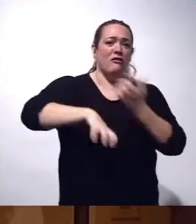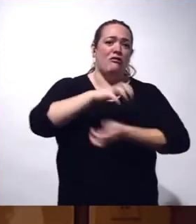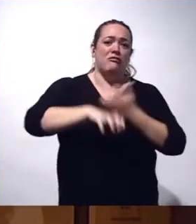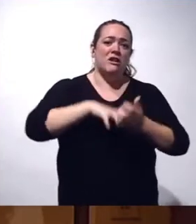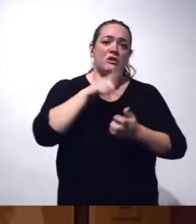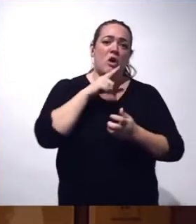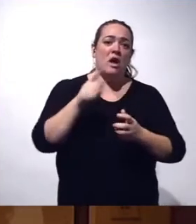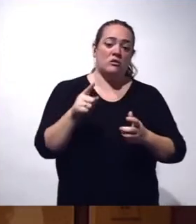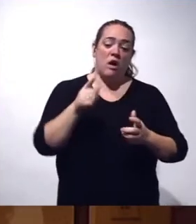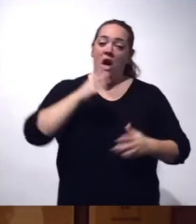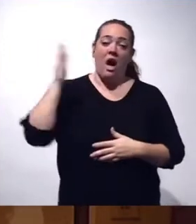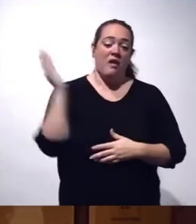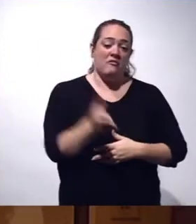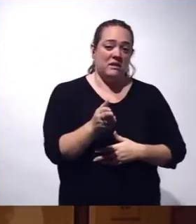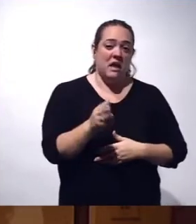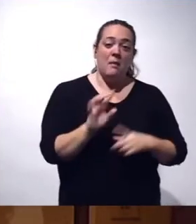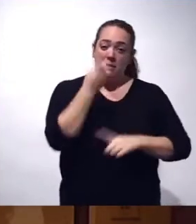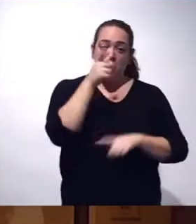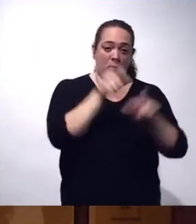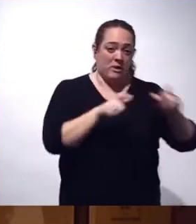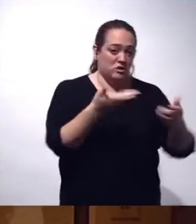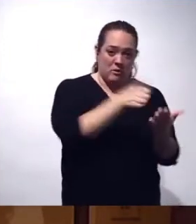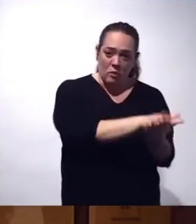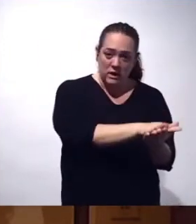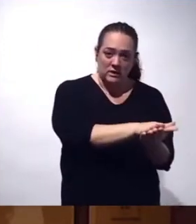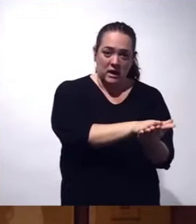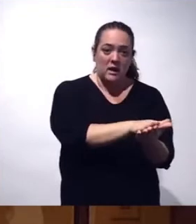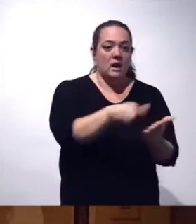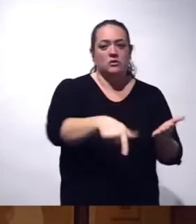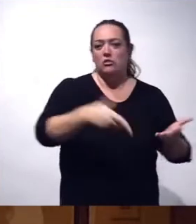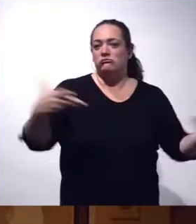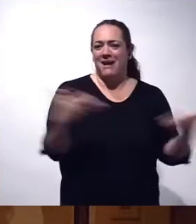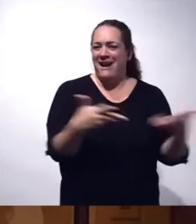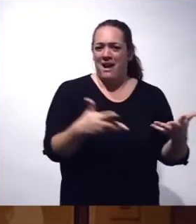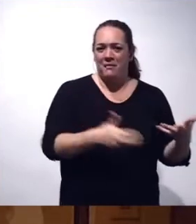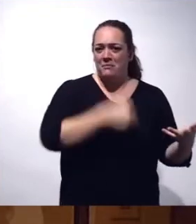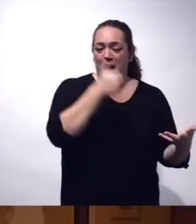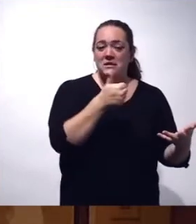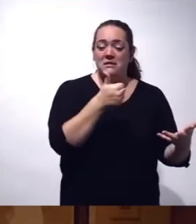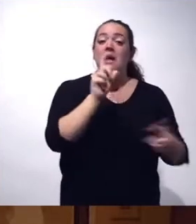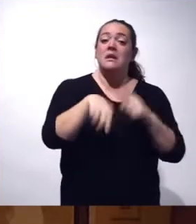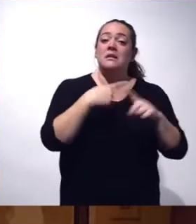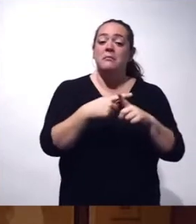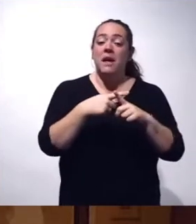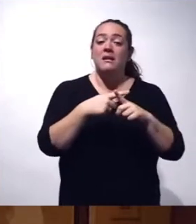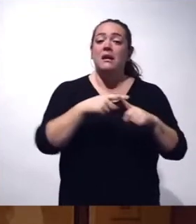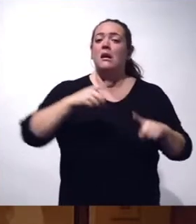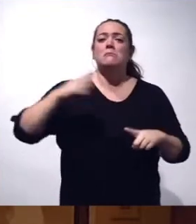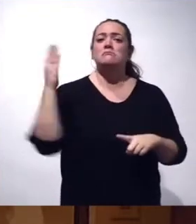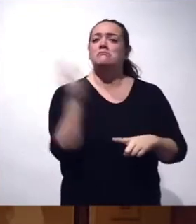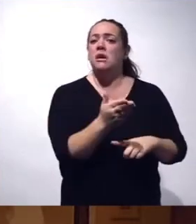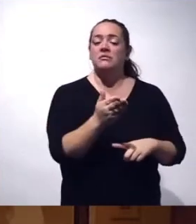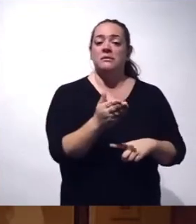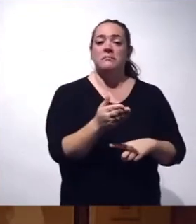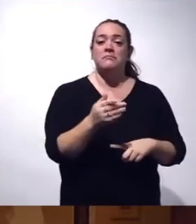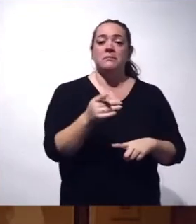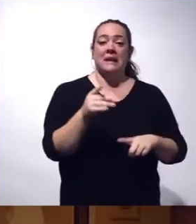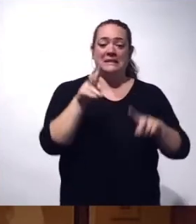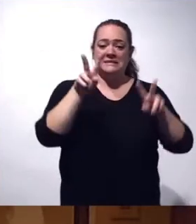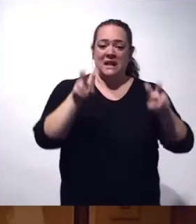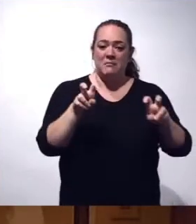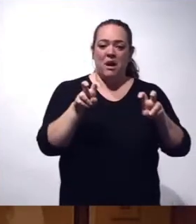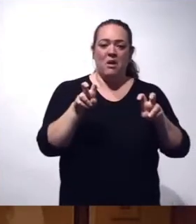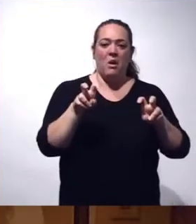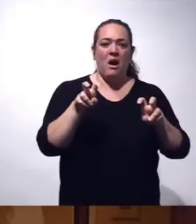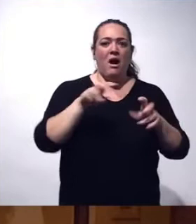tiene repercusiones, primero, en pérdida de vidas, que es lo más grave, pero también repercusiones en el orden internacional,